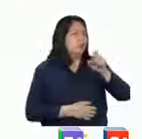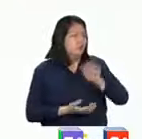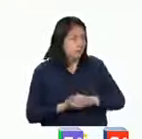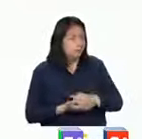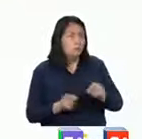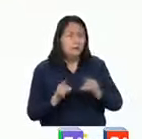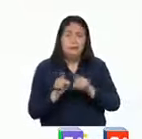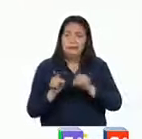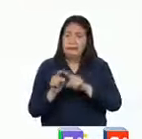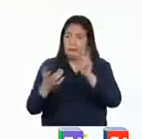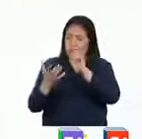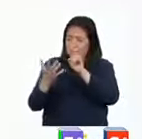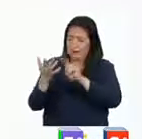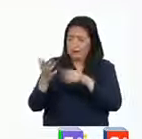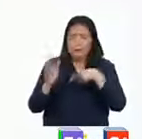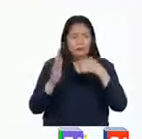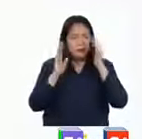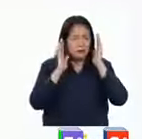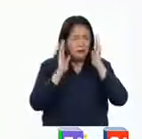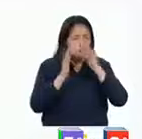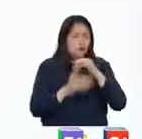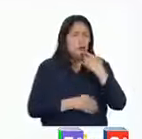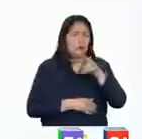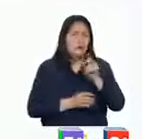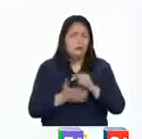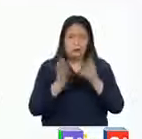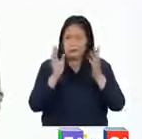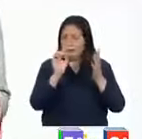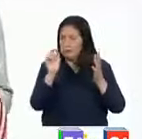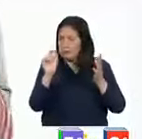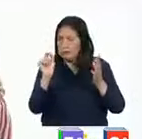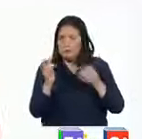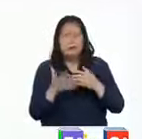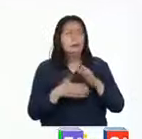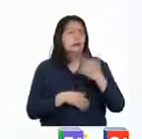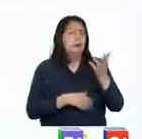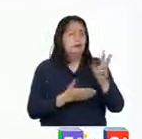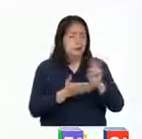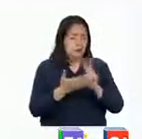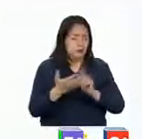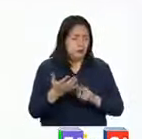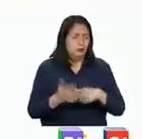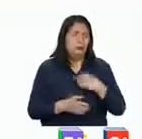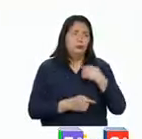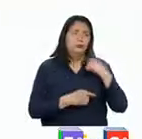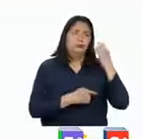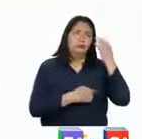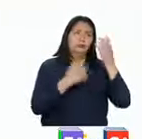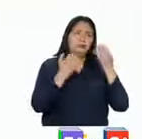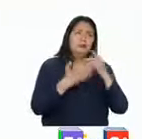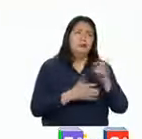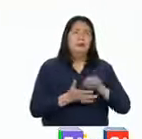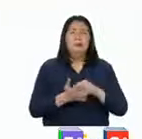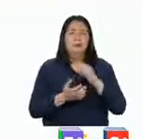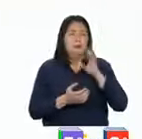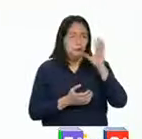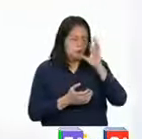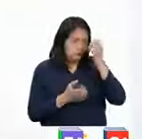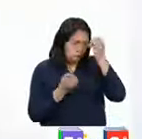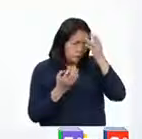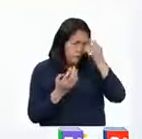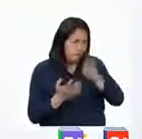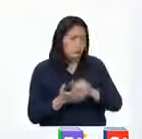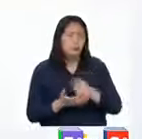Además, hemos leído prestando atención a nuestras observaciones y comentarios durante la lectura sin dejar de buscar información según nuestro